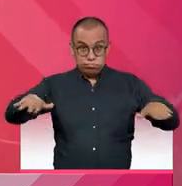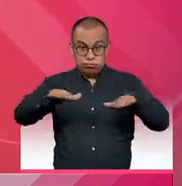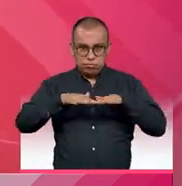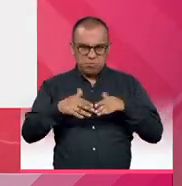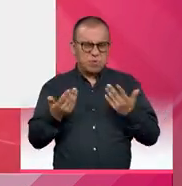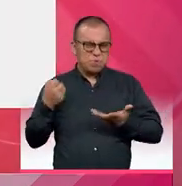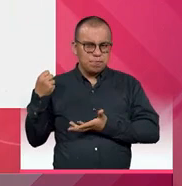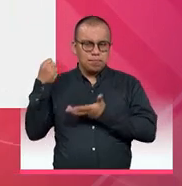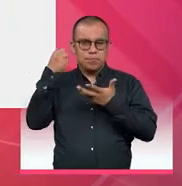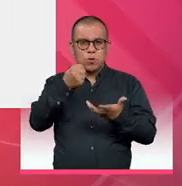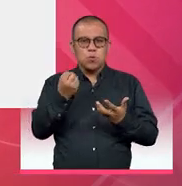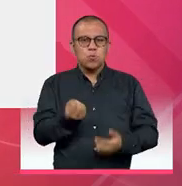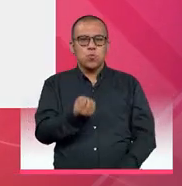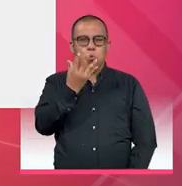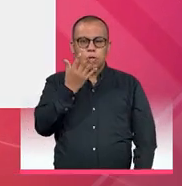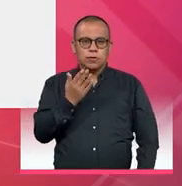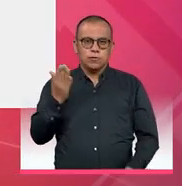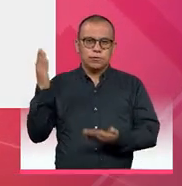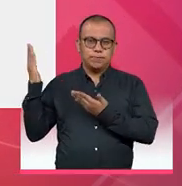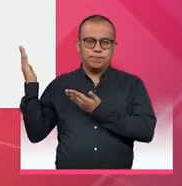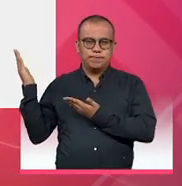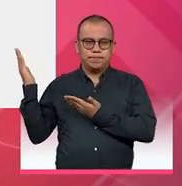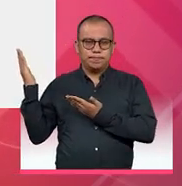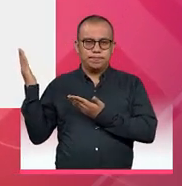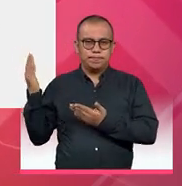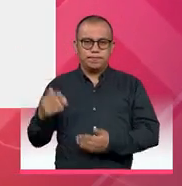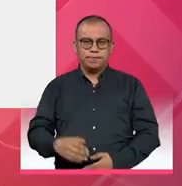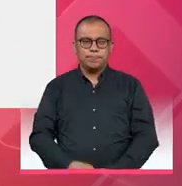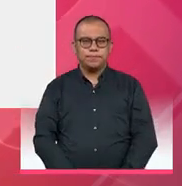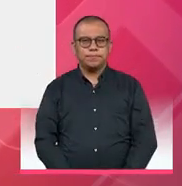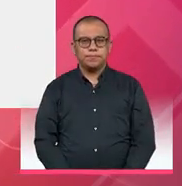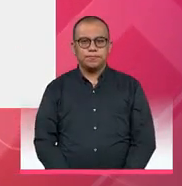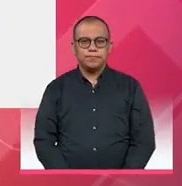IDUR realizó una inversión de cerca de 44.518 millones de pesos. ¡Gracias! ¡Gracias! ¡Gracias! ¡Gracias! ¡Gracias!